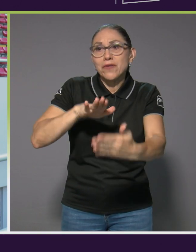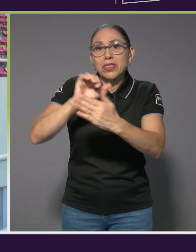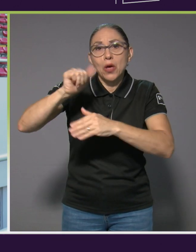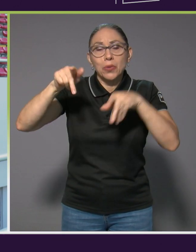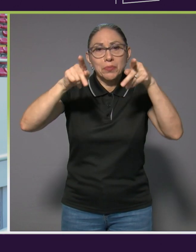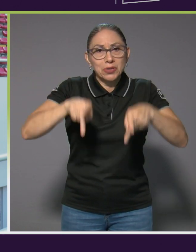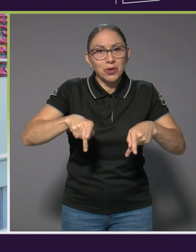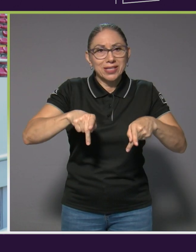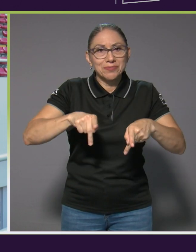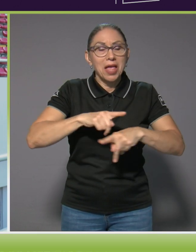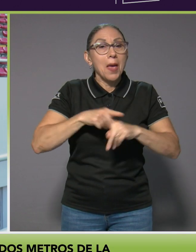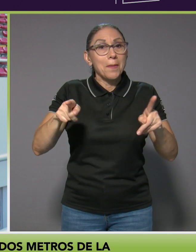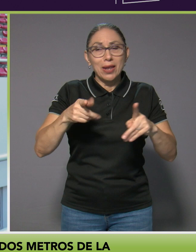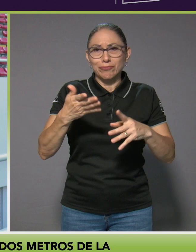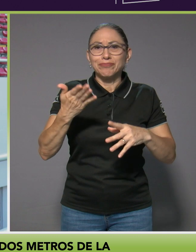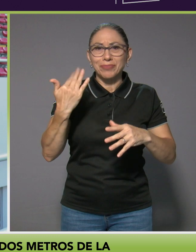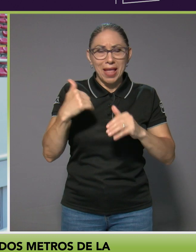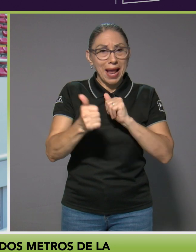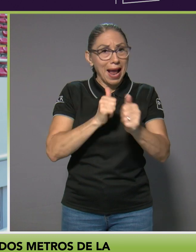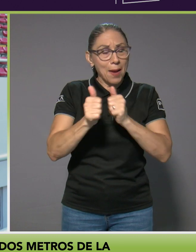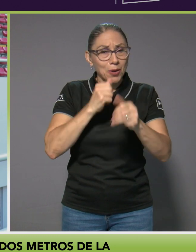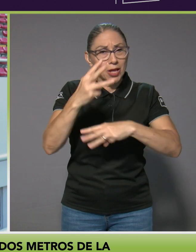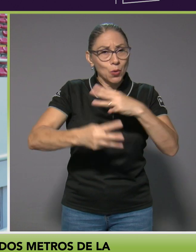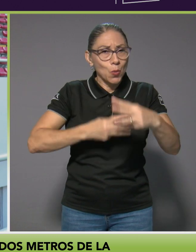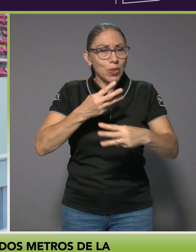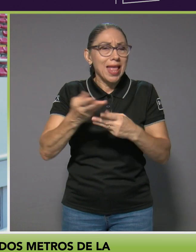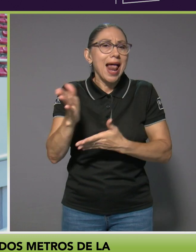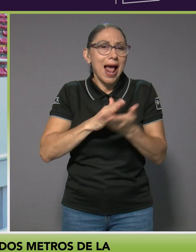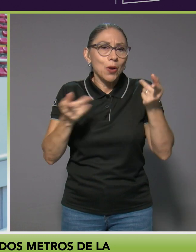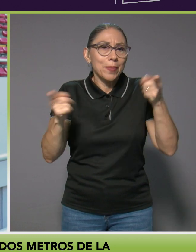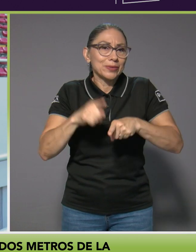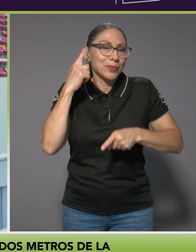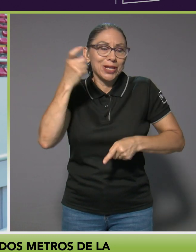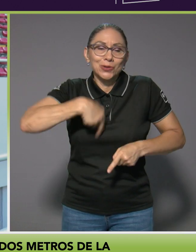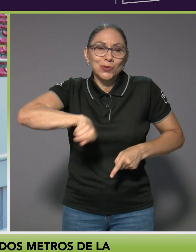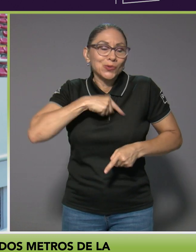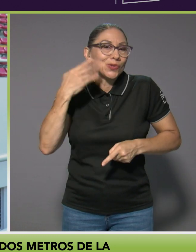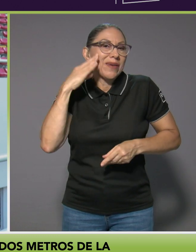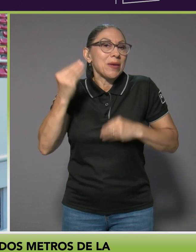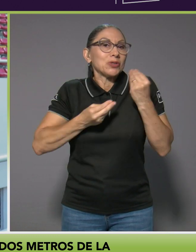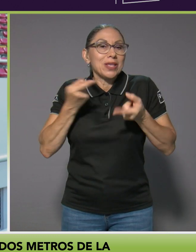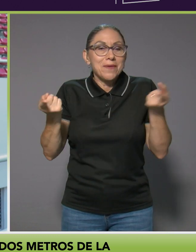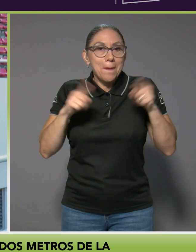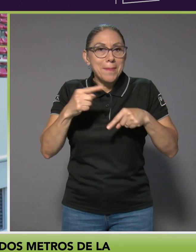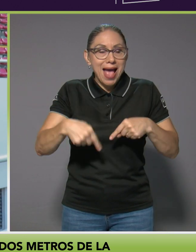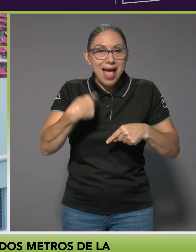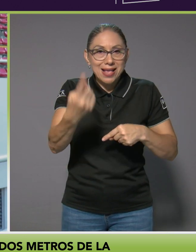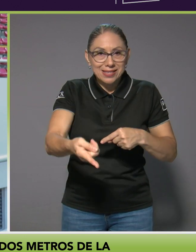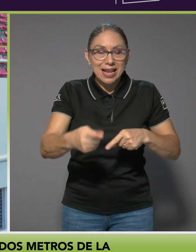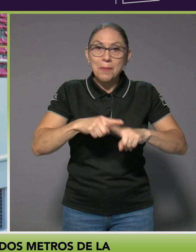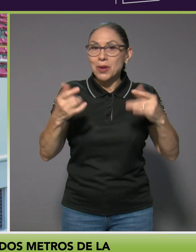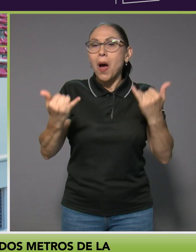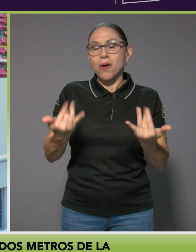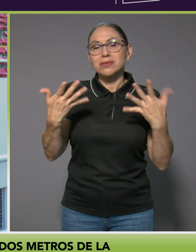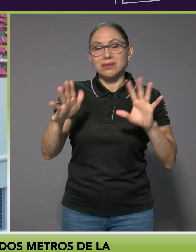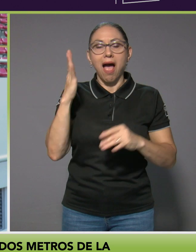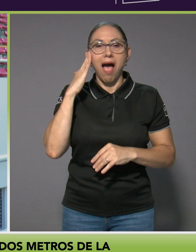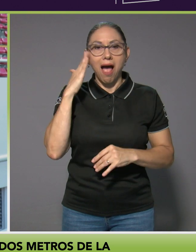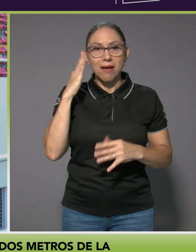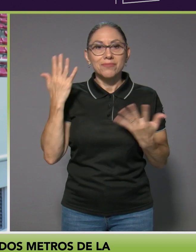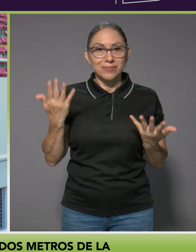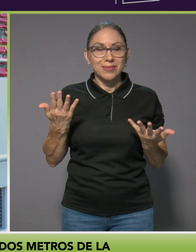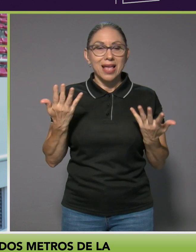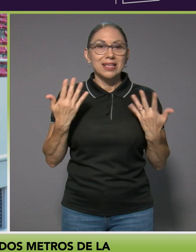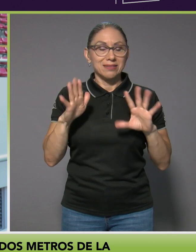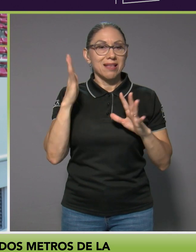Mundial por lo menos nos pasó factura, tal vez no haber previsto lo que podía suceder y ya ahora pues lo tenemos en cuenta a